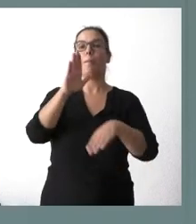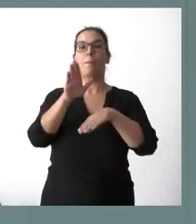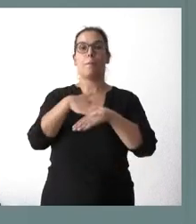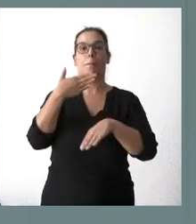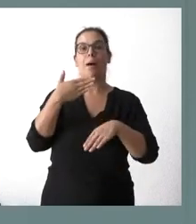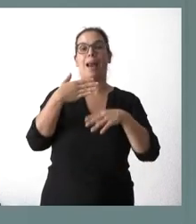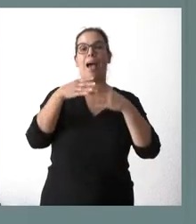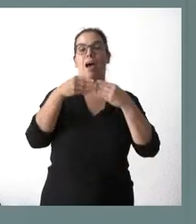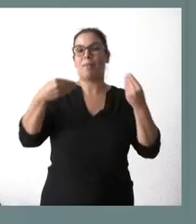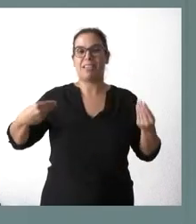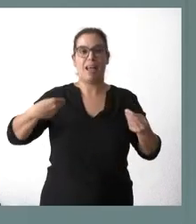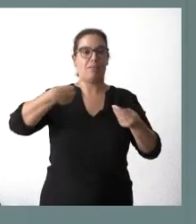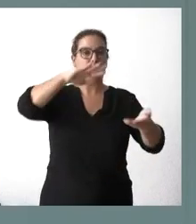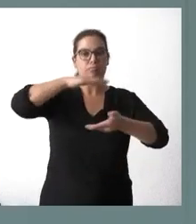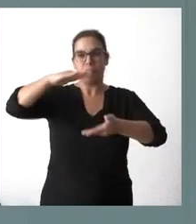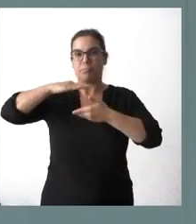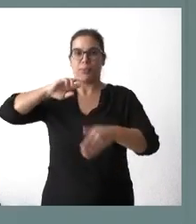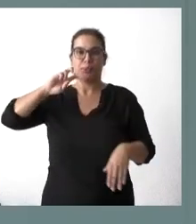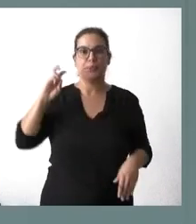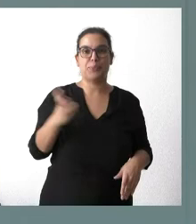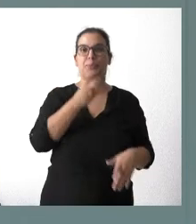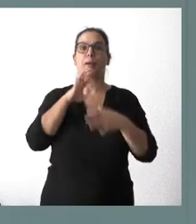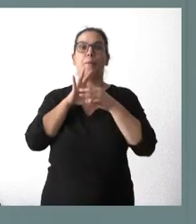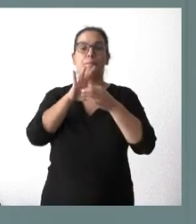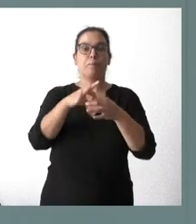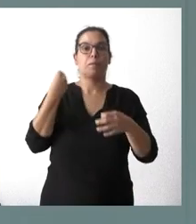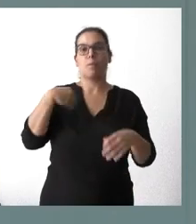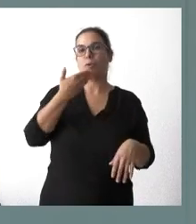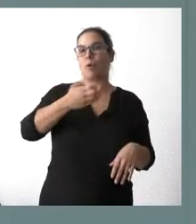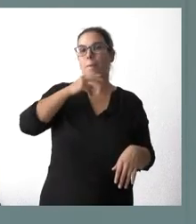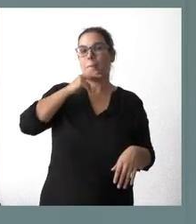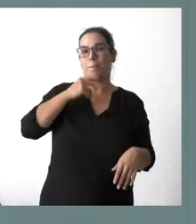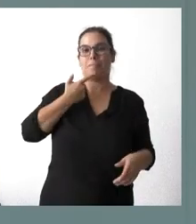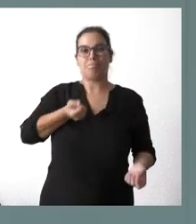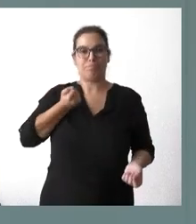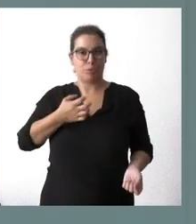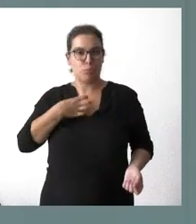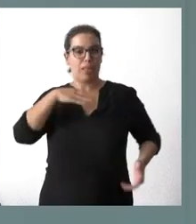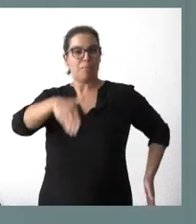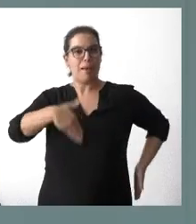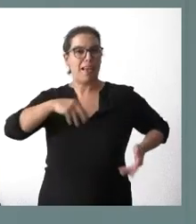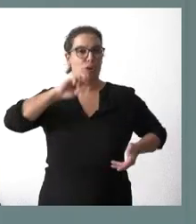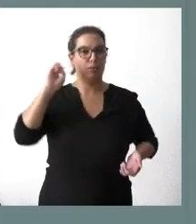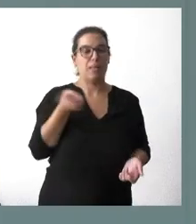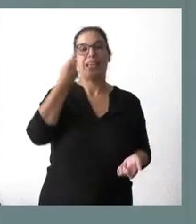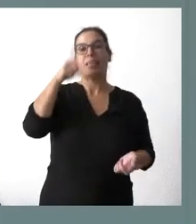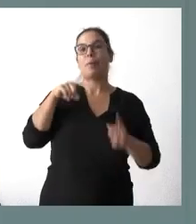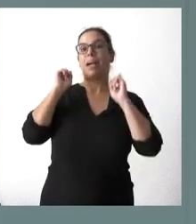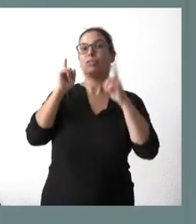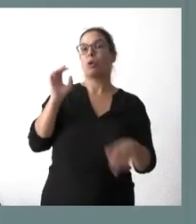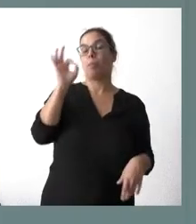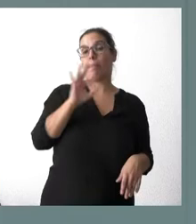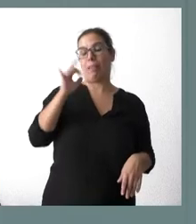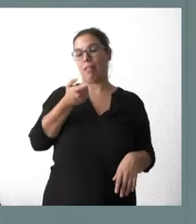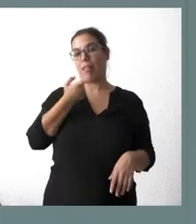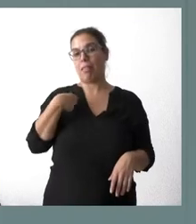suministros relacionados con la incontinencia urinaria. Asimismo, no he citado antes, para el caso de Palencia, en